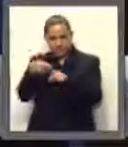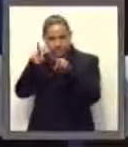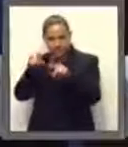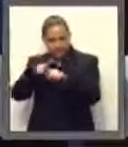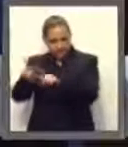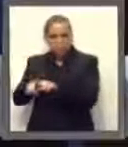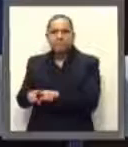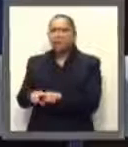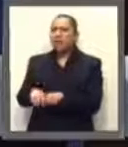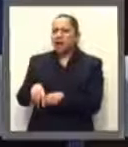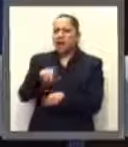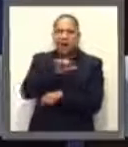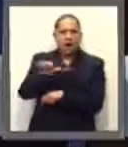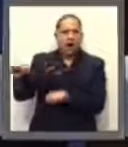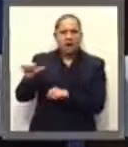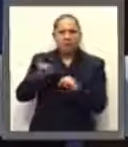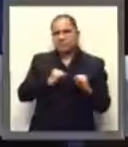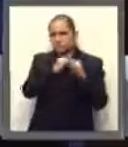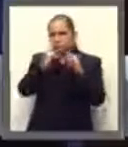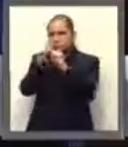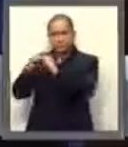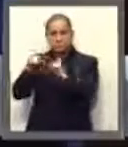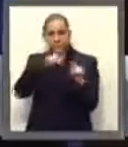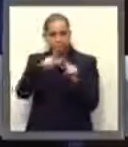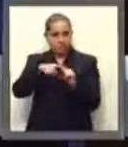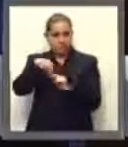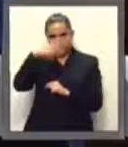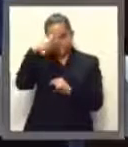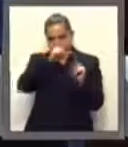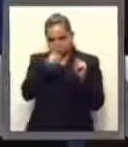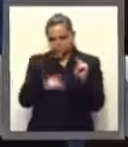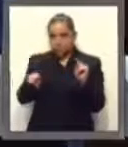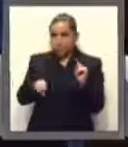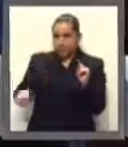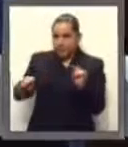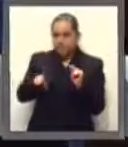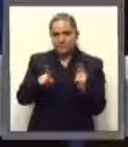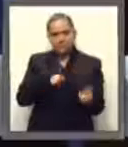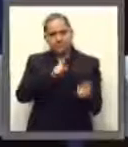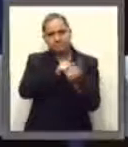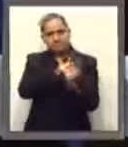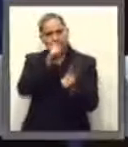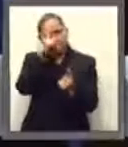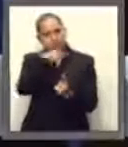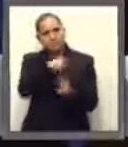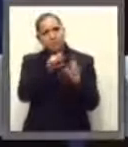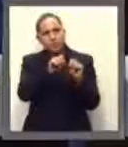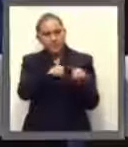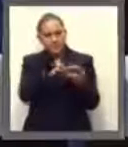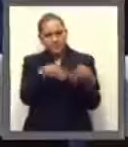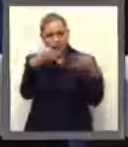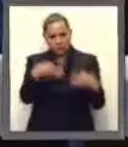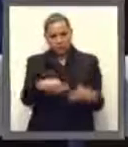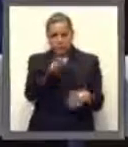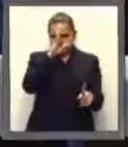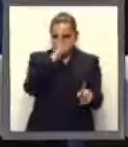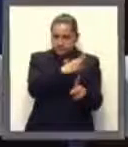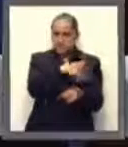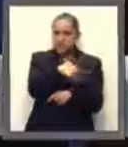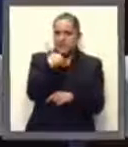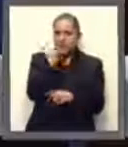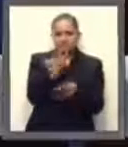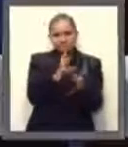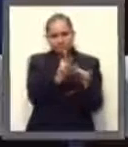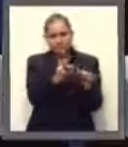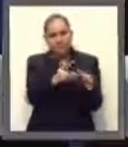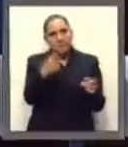parte de las dependencias del país, quienes ocurrieron ante las instancias legales con la intención de reivindicar